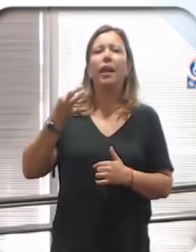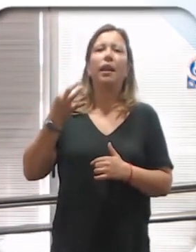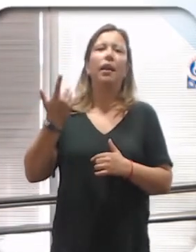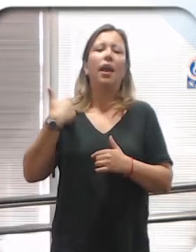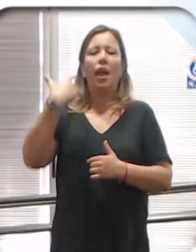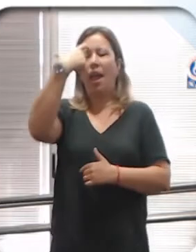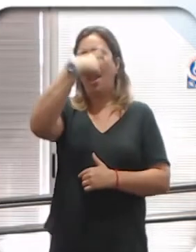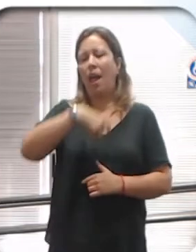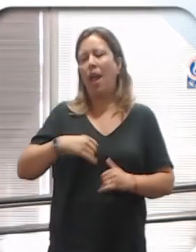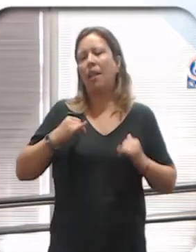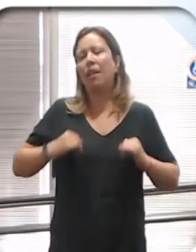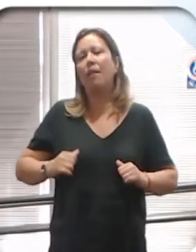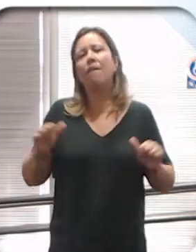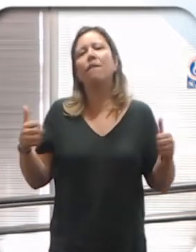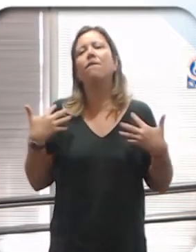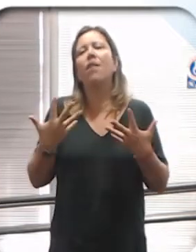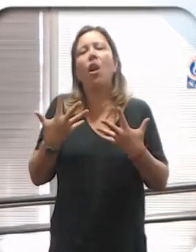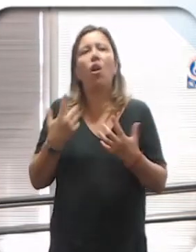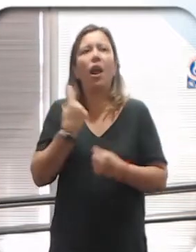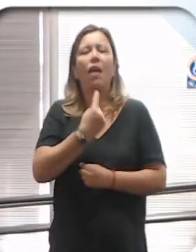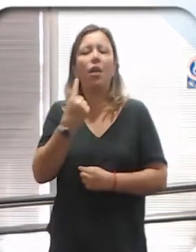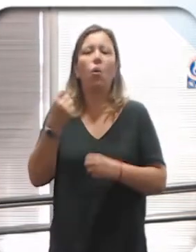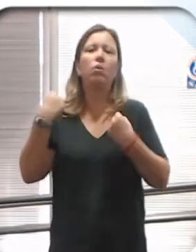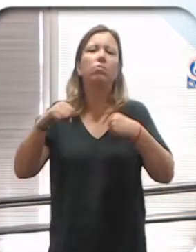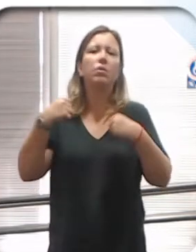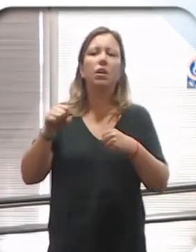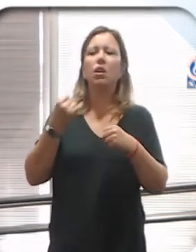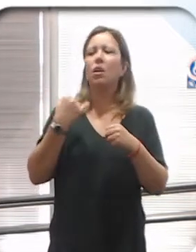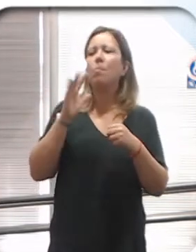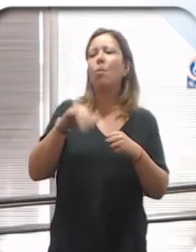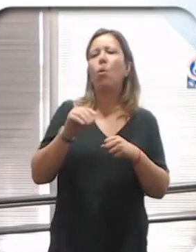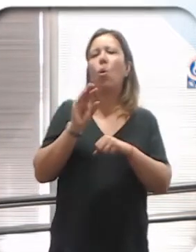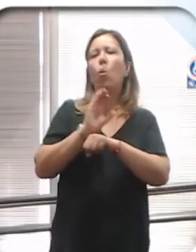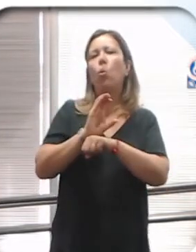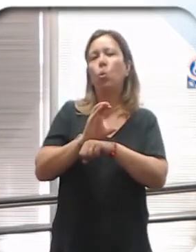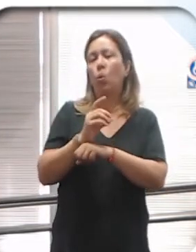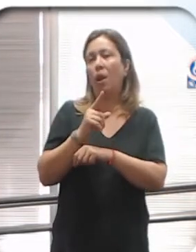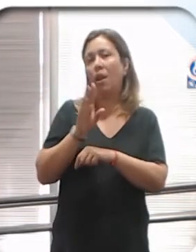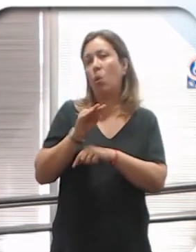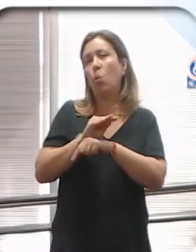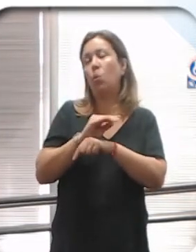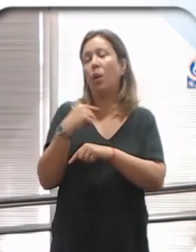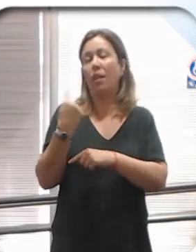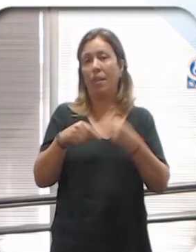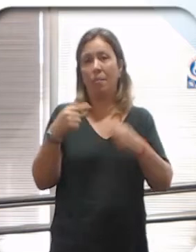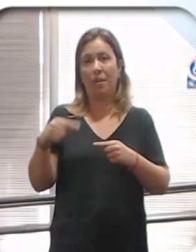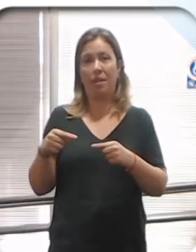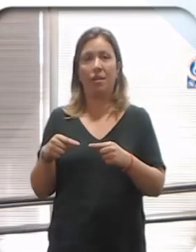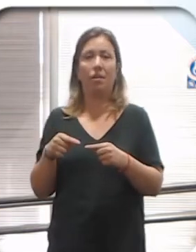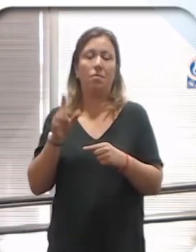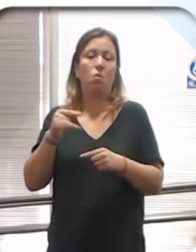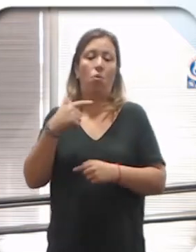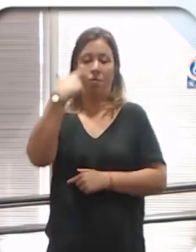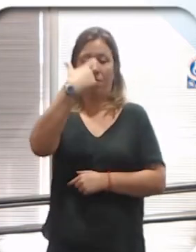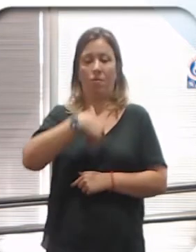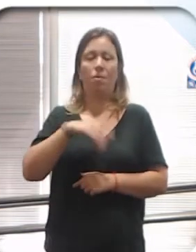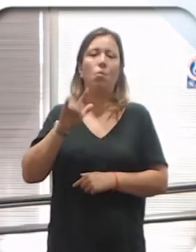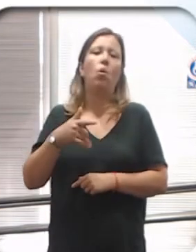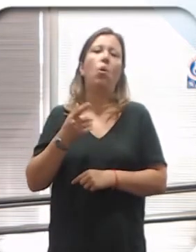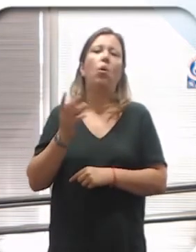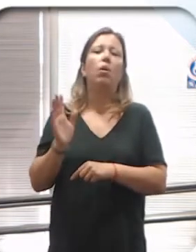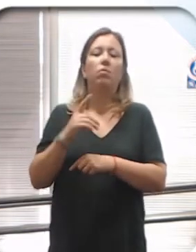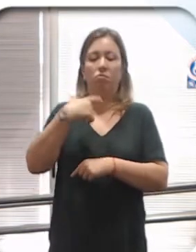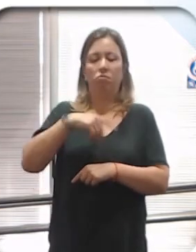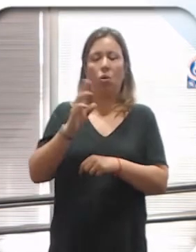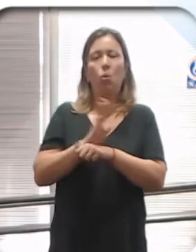actitudes, valores, actividades, prácticas, roles y relaciones. Y es el resultado, sí, de factores biológicos,